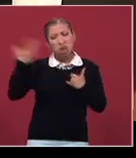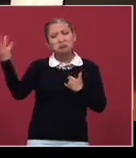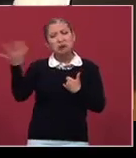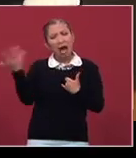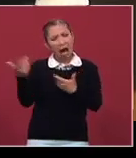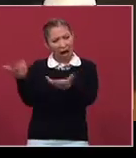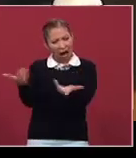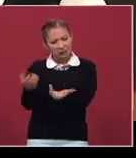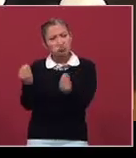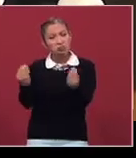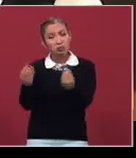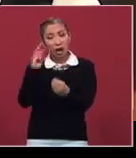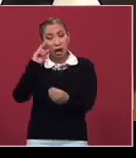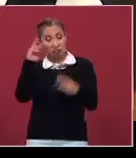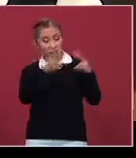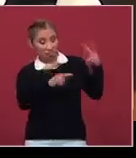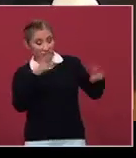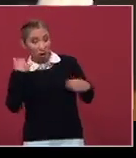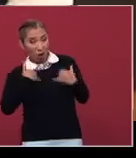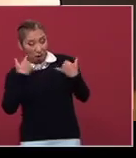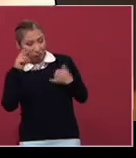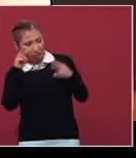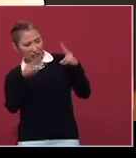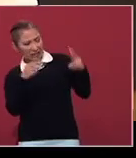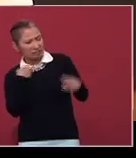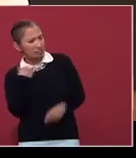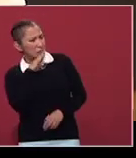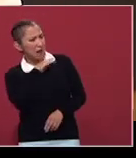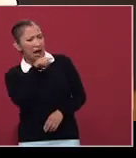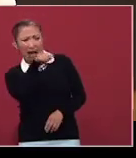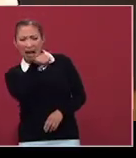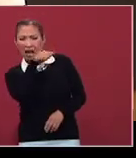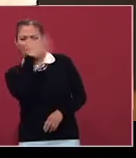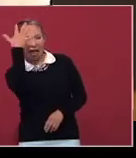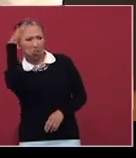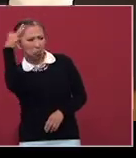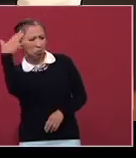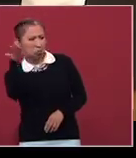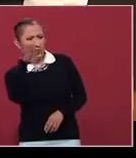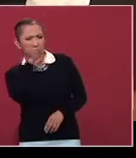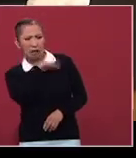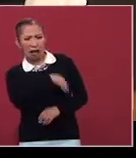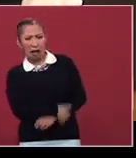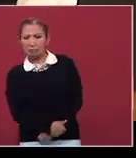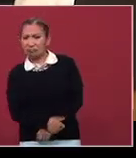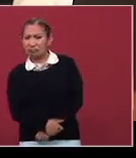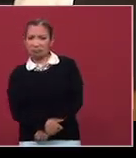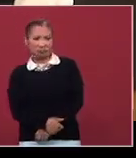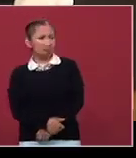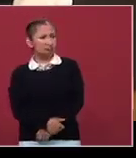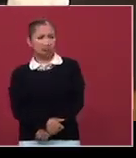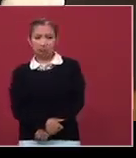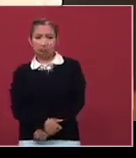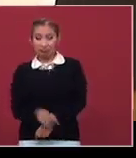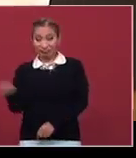creo que han visto tan de cerca lo mal que lo hemos hecho los más creciditos,